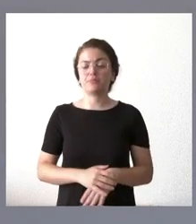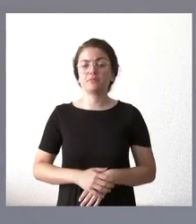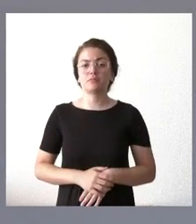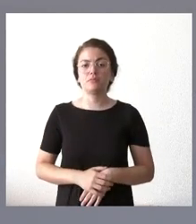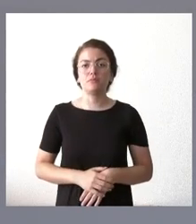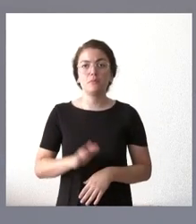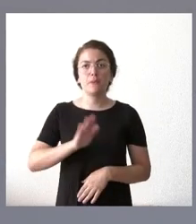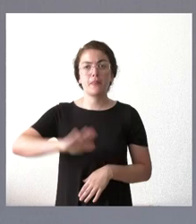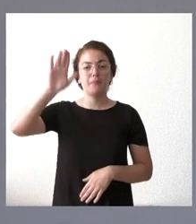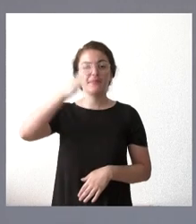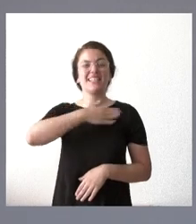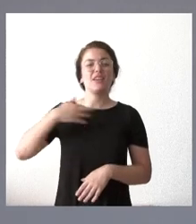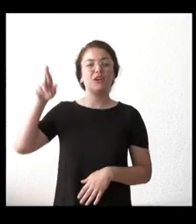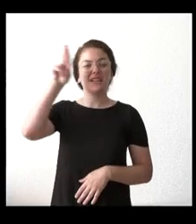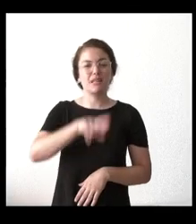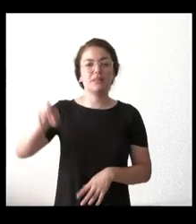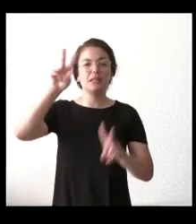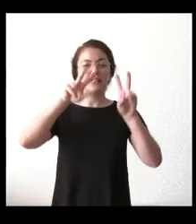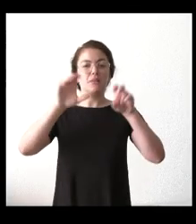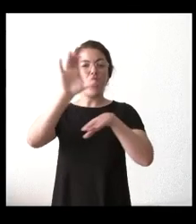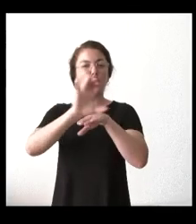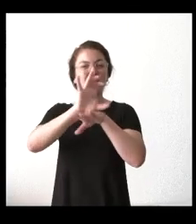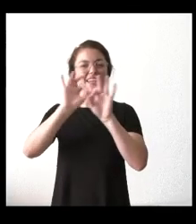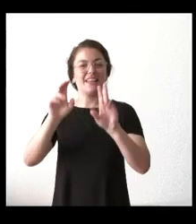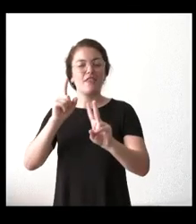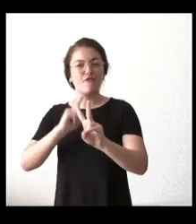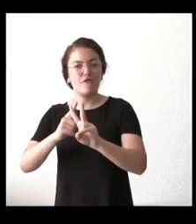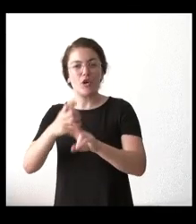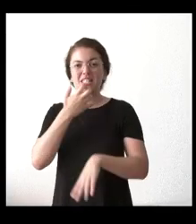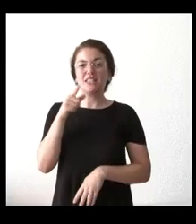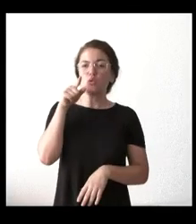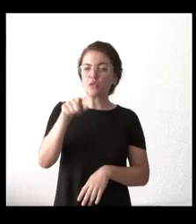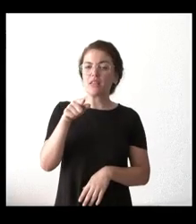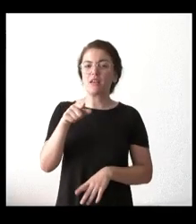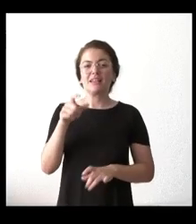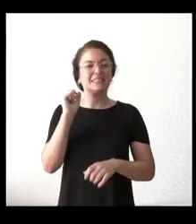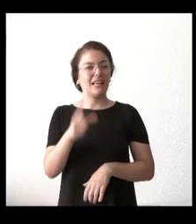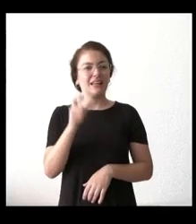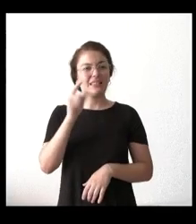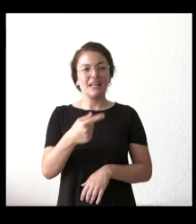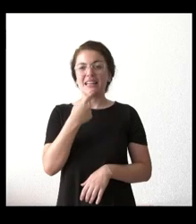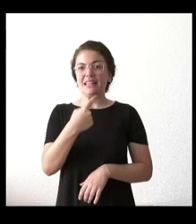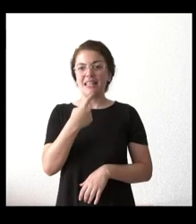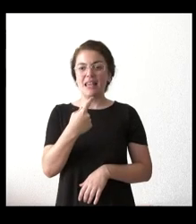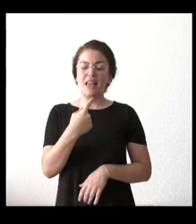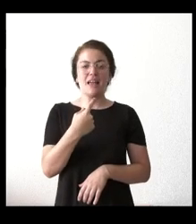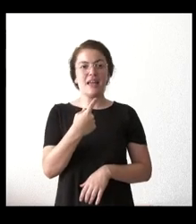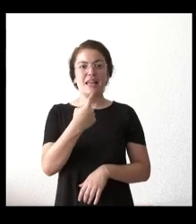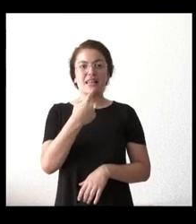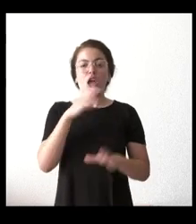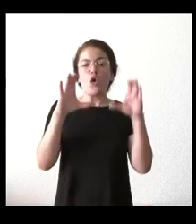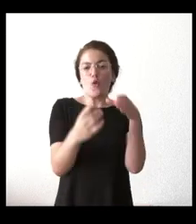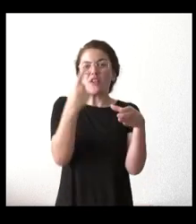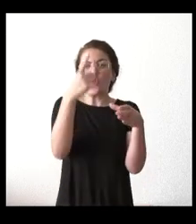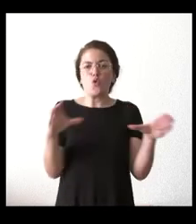insistir en el tema de las consejerías de Vox. Si ustedes trasladan habitualmente la idea de que el Gobierno es uno que funciona con unidad